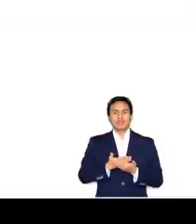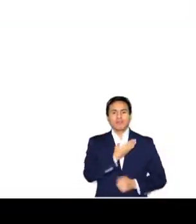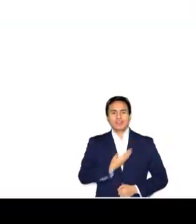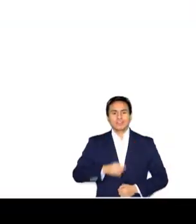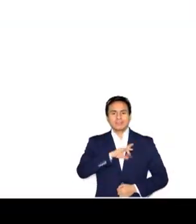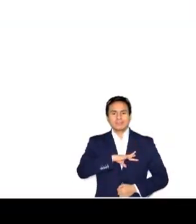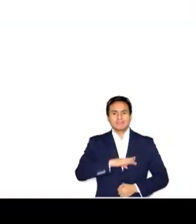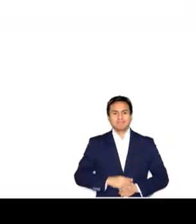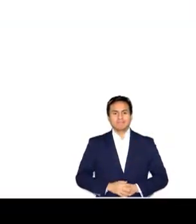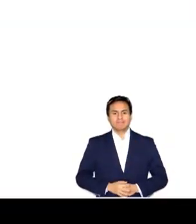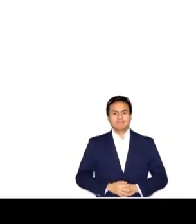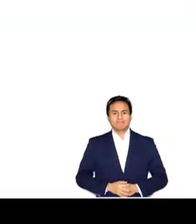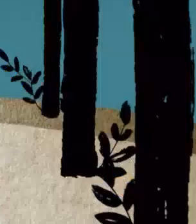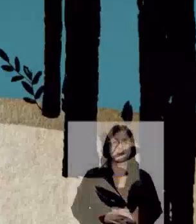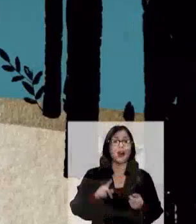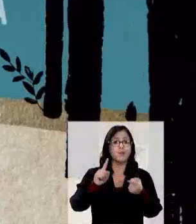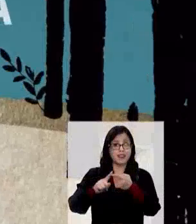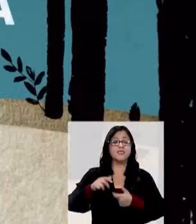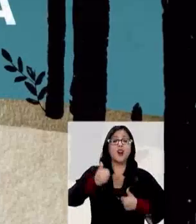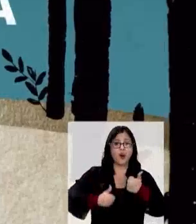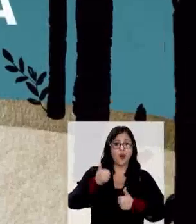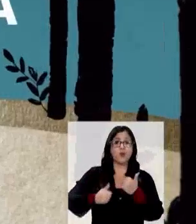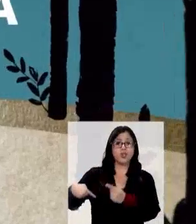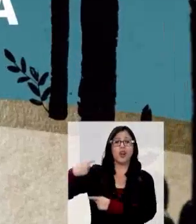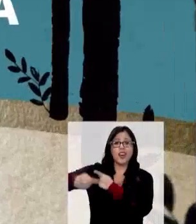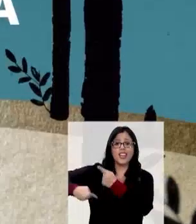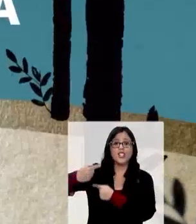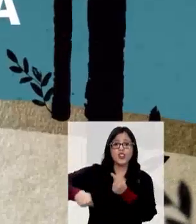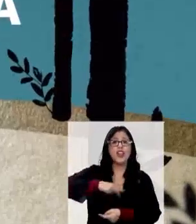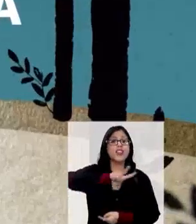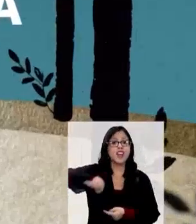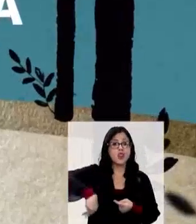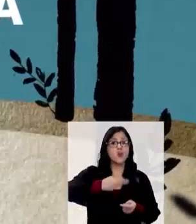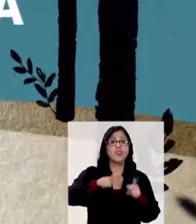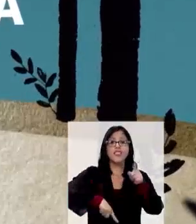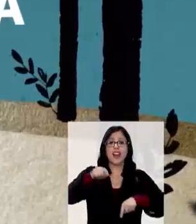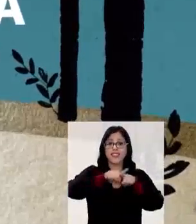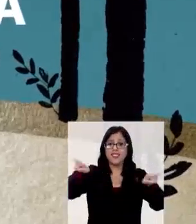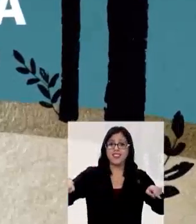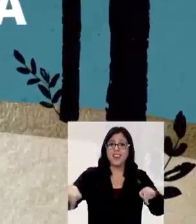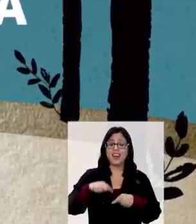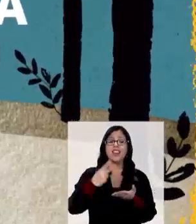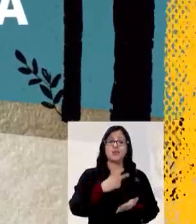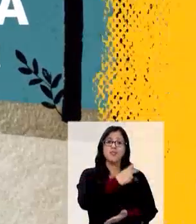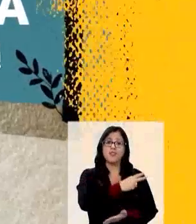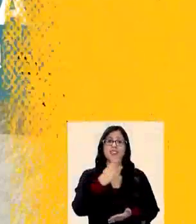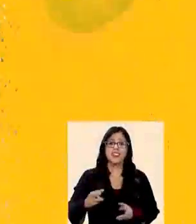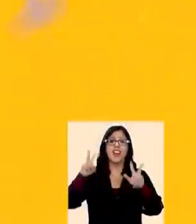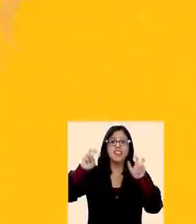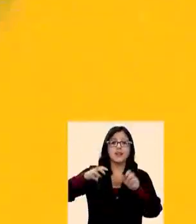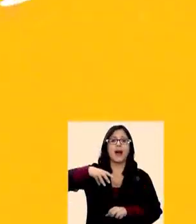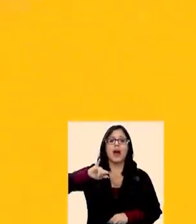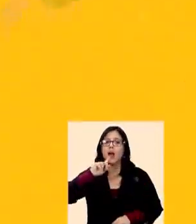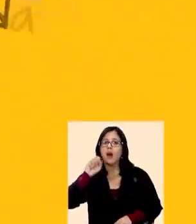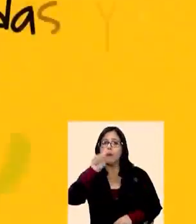Ministerio de Salud, Gobierno de Chile. Participa en el concurso Historias de Nuestra Tierra 2023 que releva mitos,